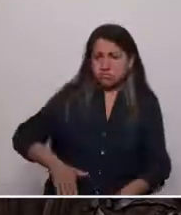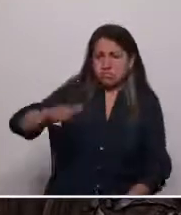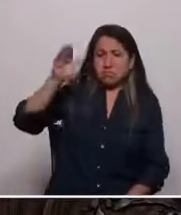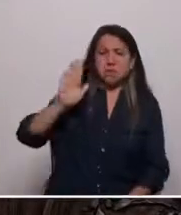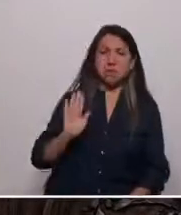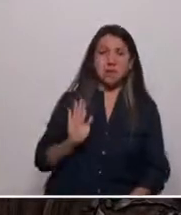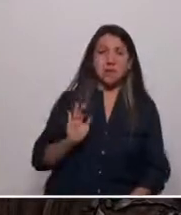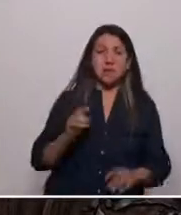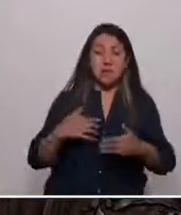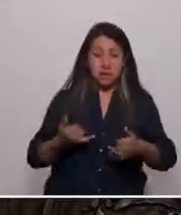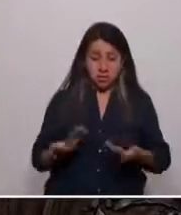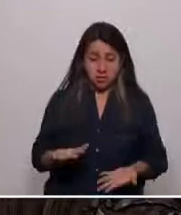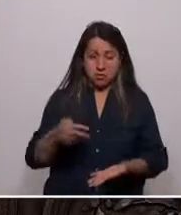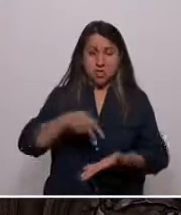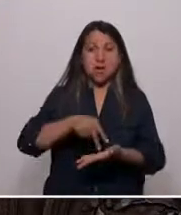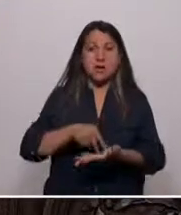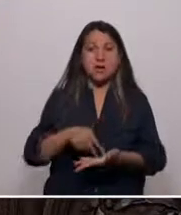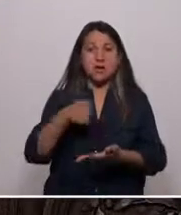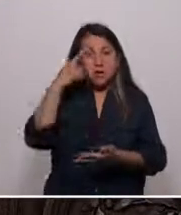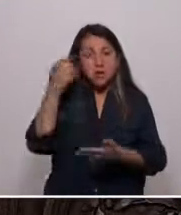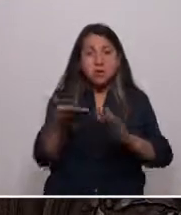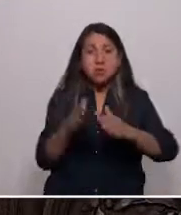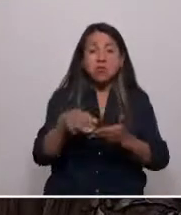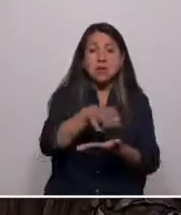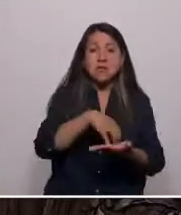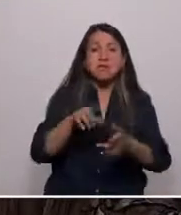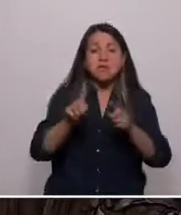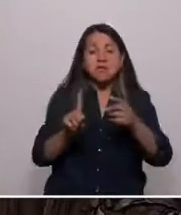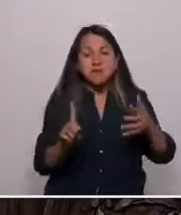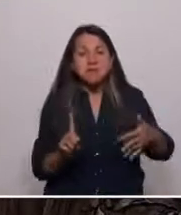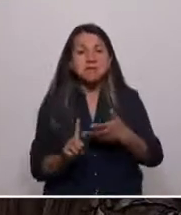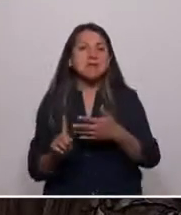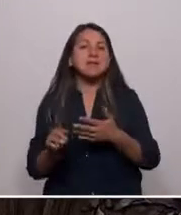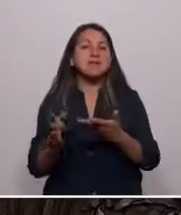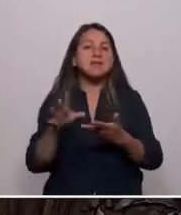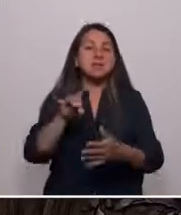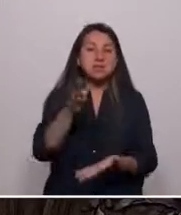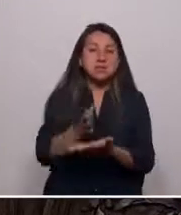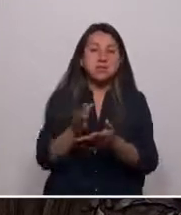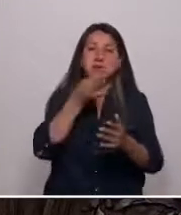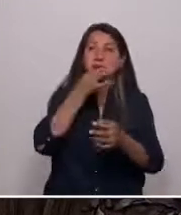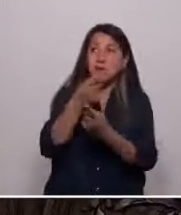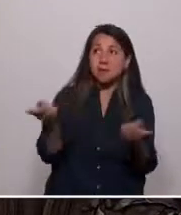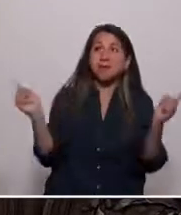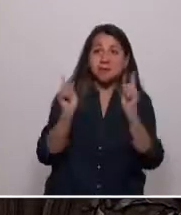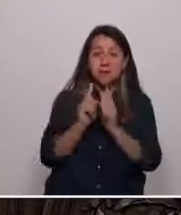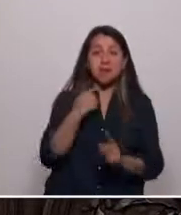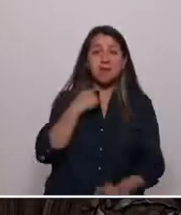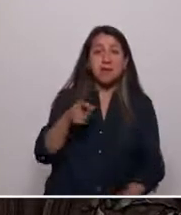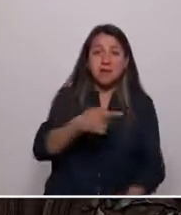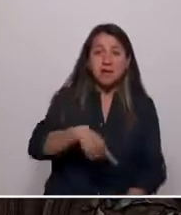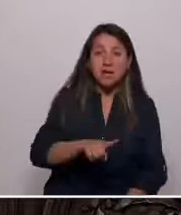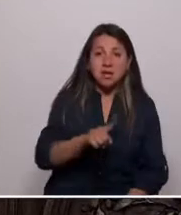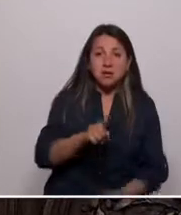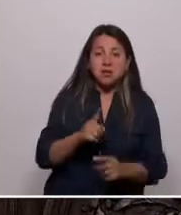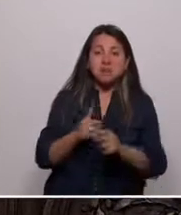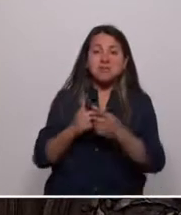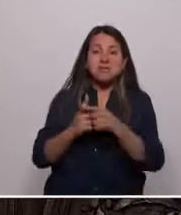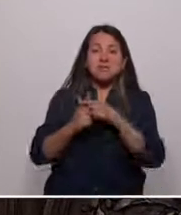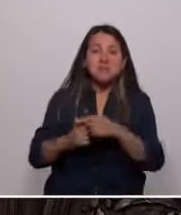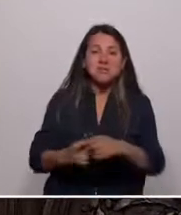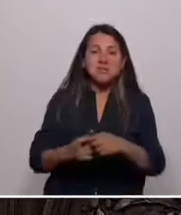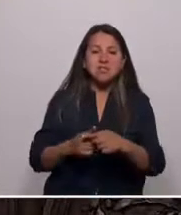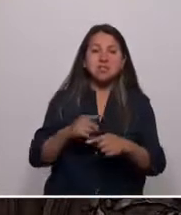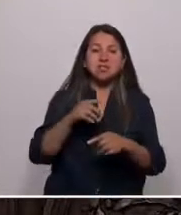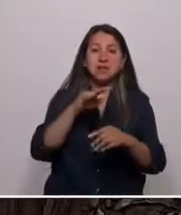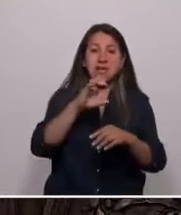Estoy aquí porque creo que las comunidades deben incidir directamente en las decisiones ambientales que les afectan. Y el sacrificio de un ecosistema no